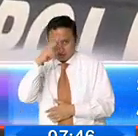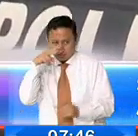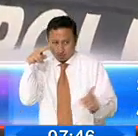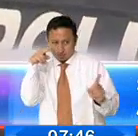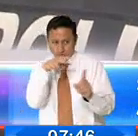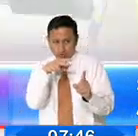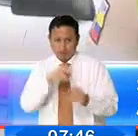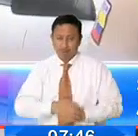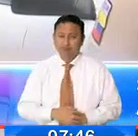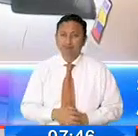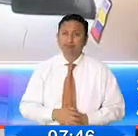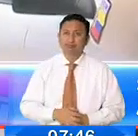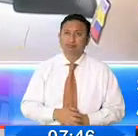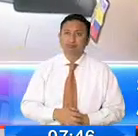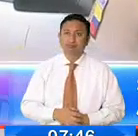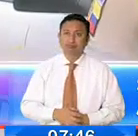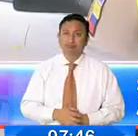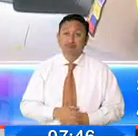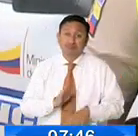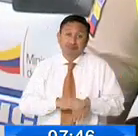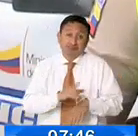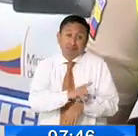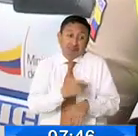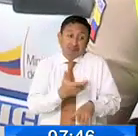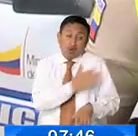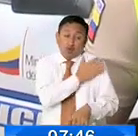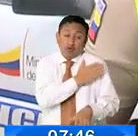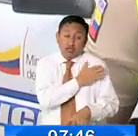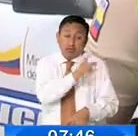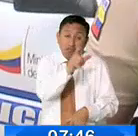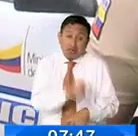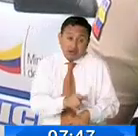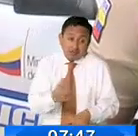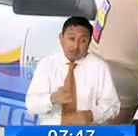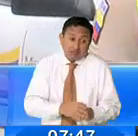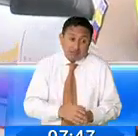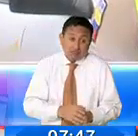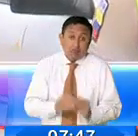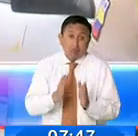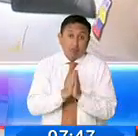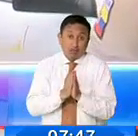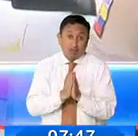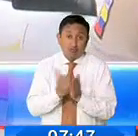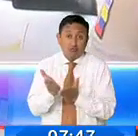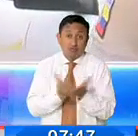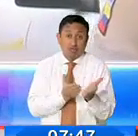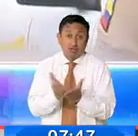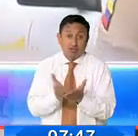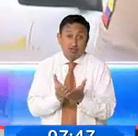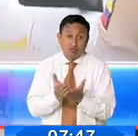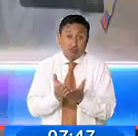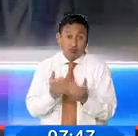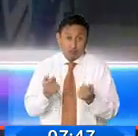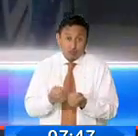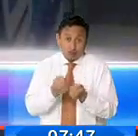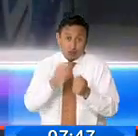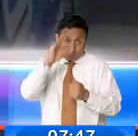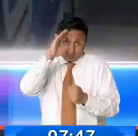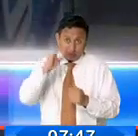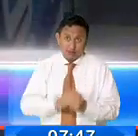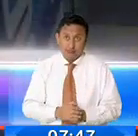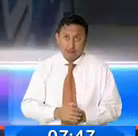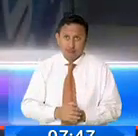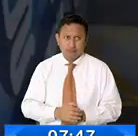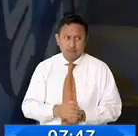sacapintas. Por confianza de un ciudadano que no quiso aceptar el servicio del traslado de valores. Con